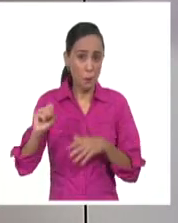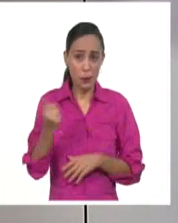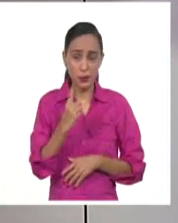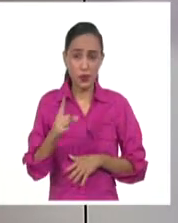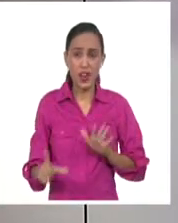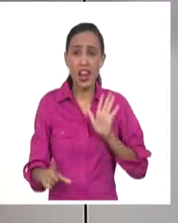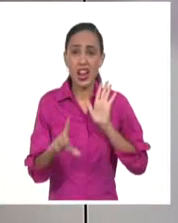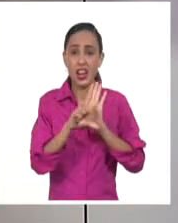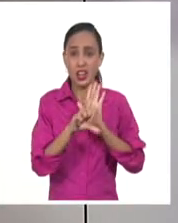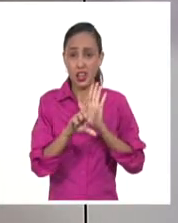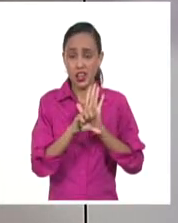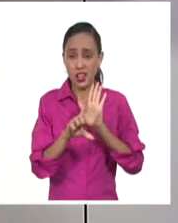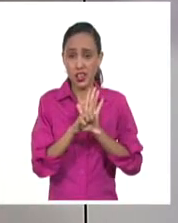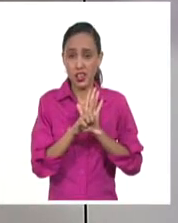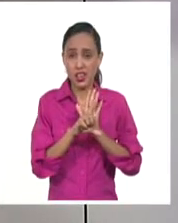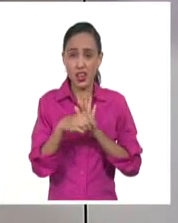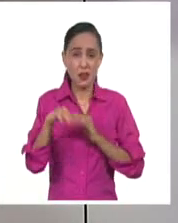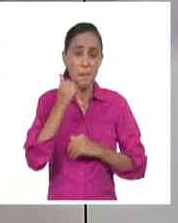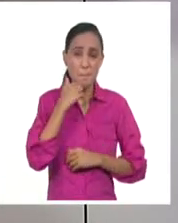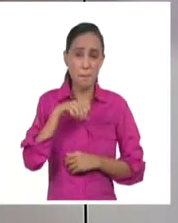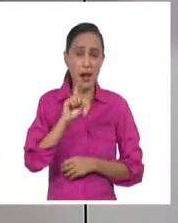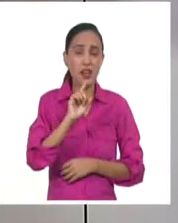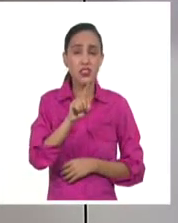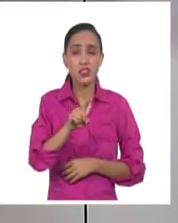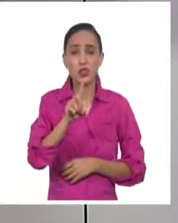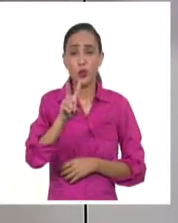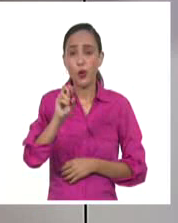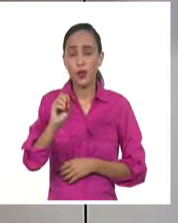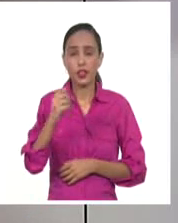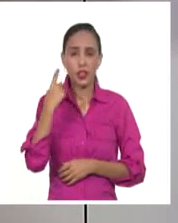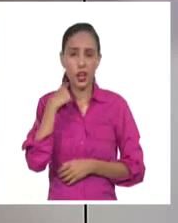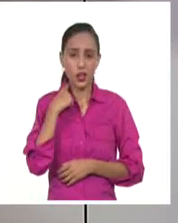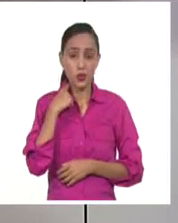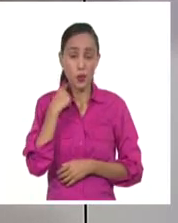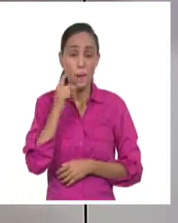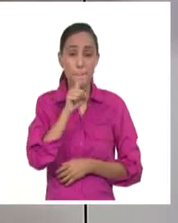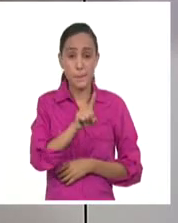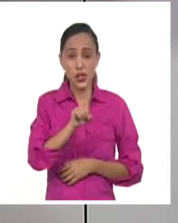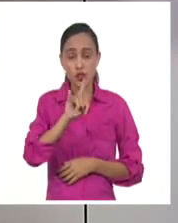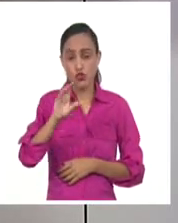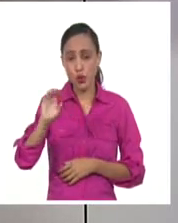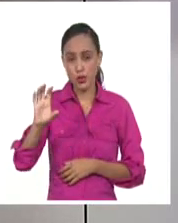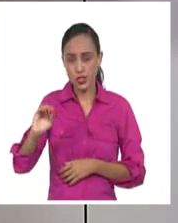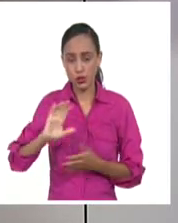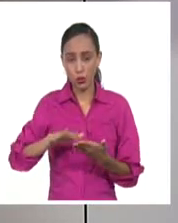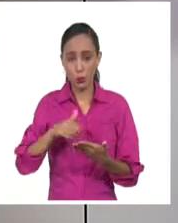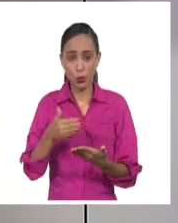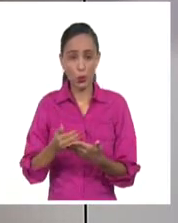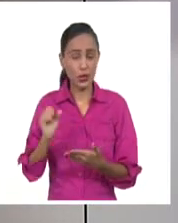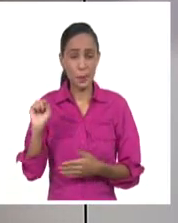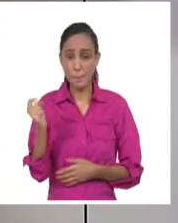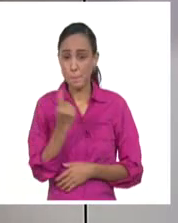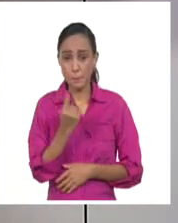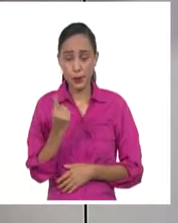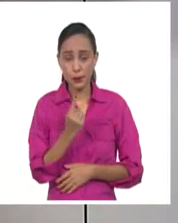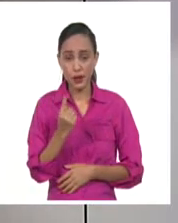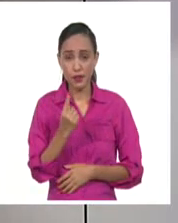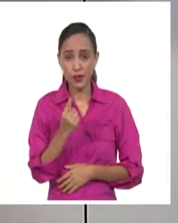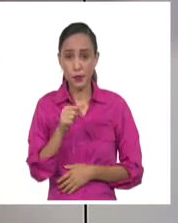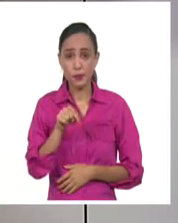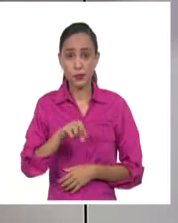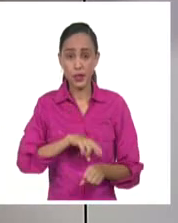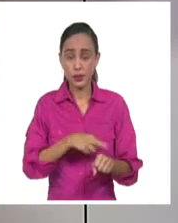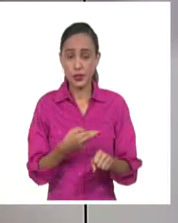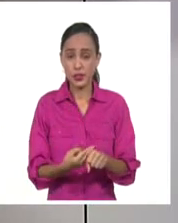los linchamientos hace más de 120 años, en 1900. Fue propuesta por primera vez por el representante de